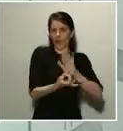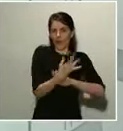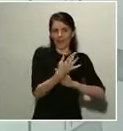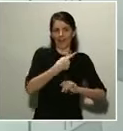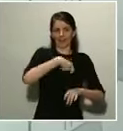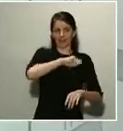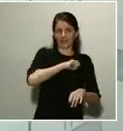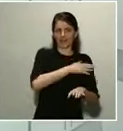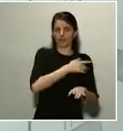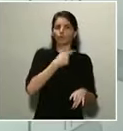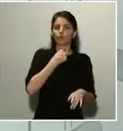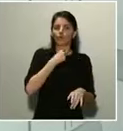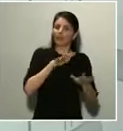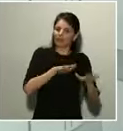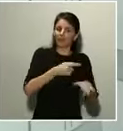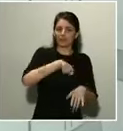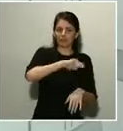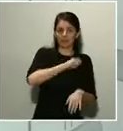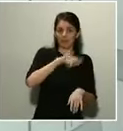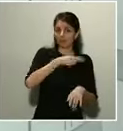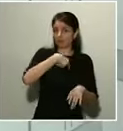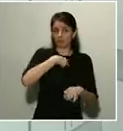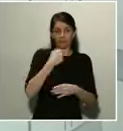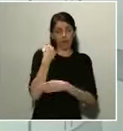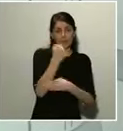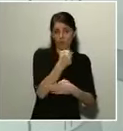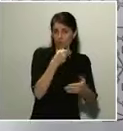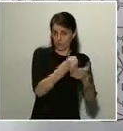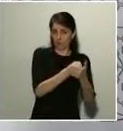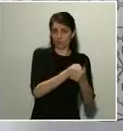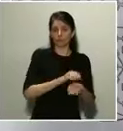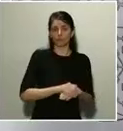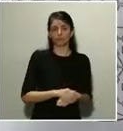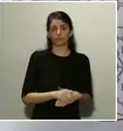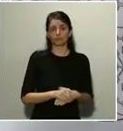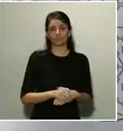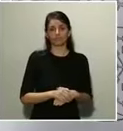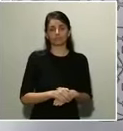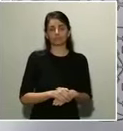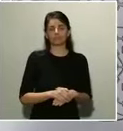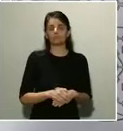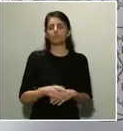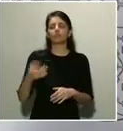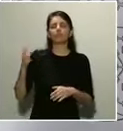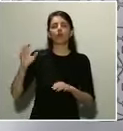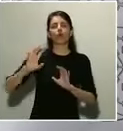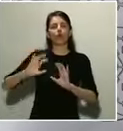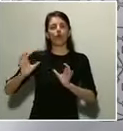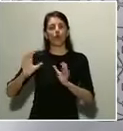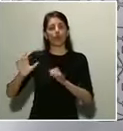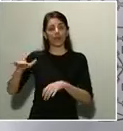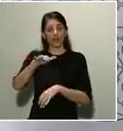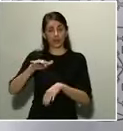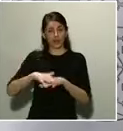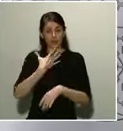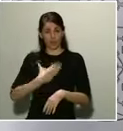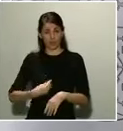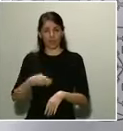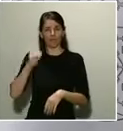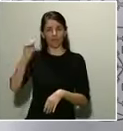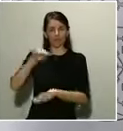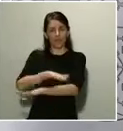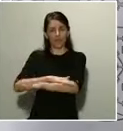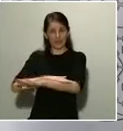con el apoyo del gobierno de España. Onda Regional de Murcia le pregunta al ministro de Agricultura, Luis Planas, ¿han subido los precios,